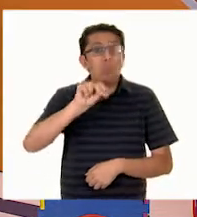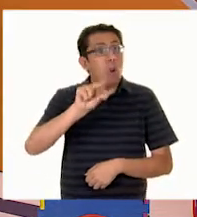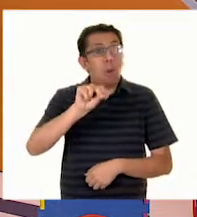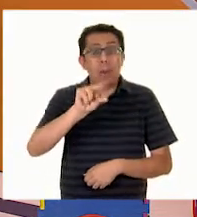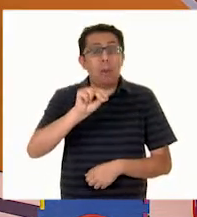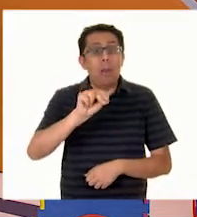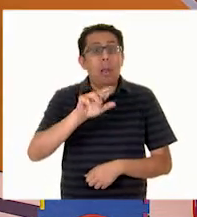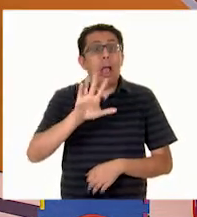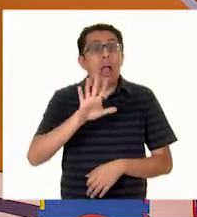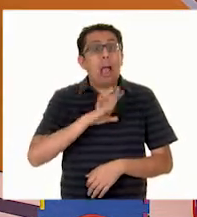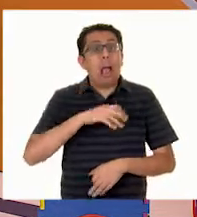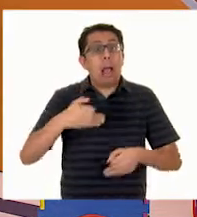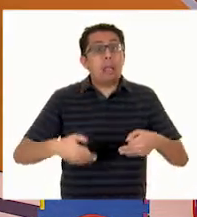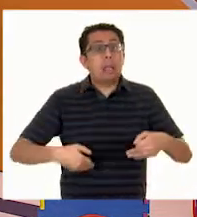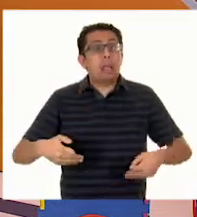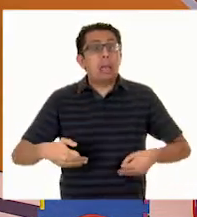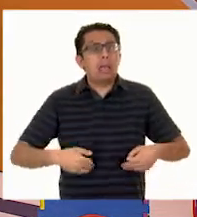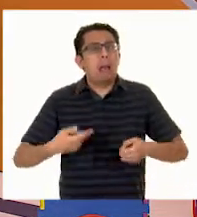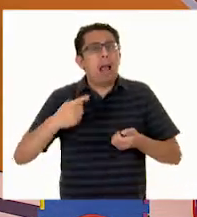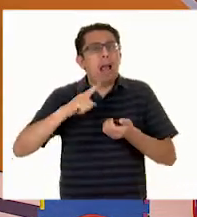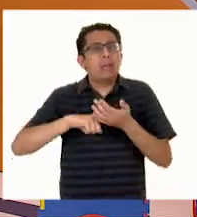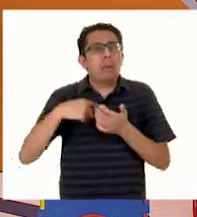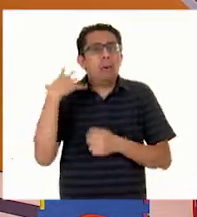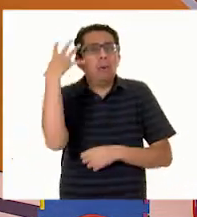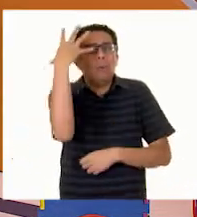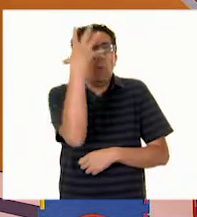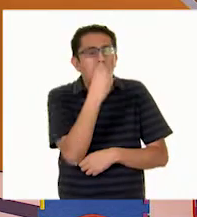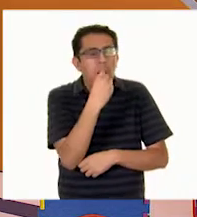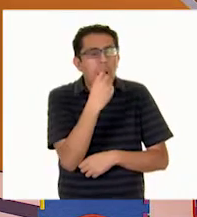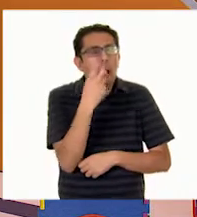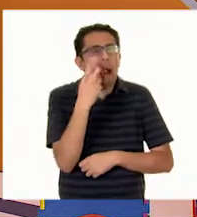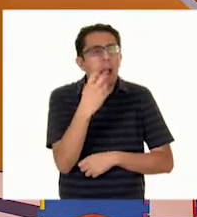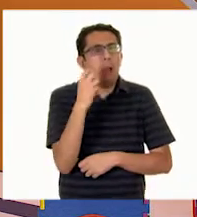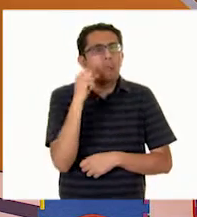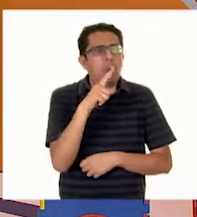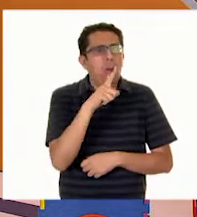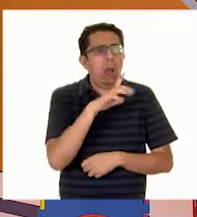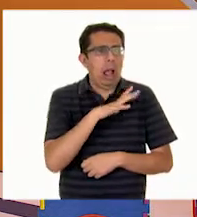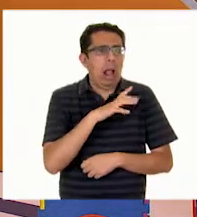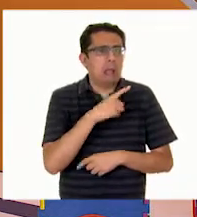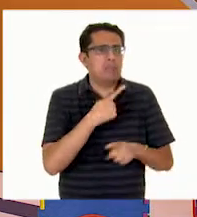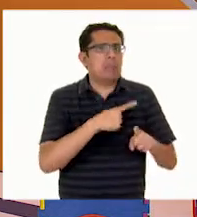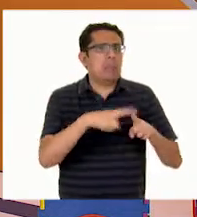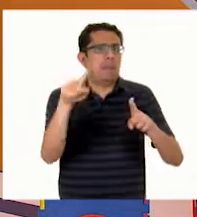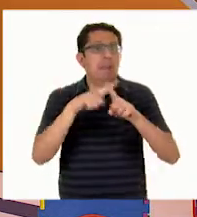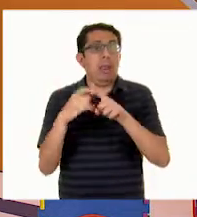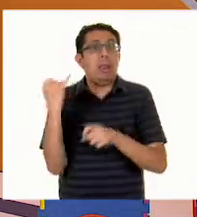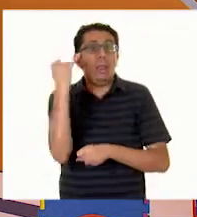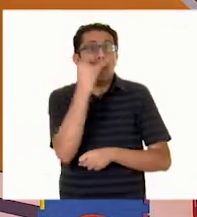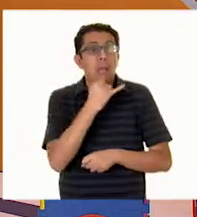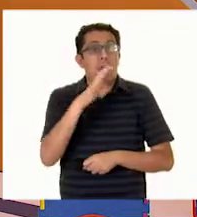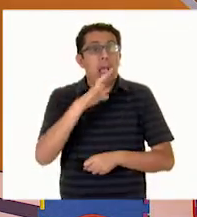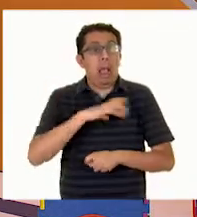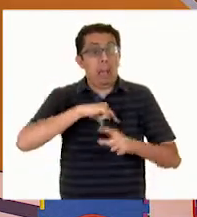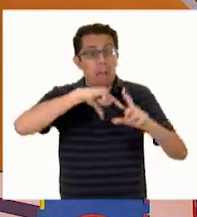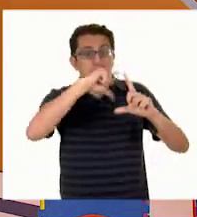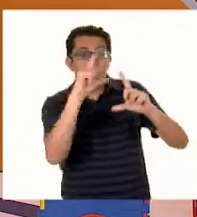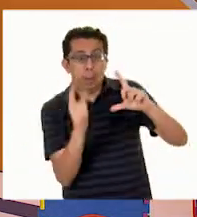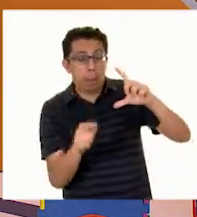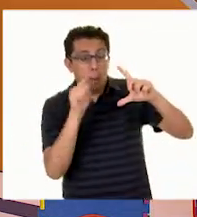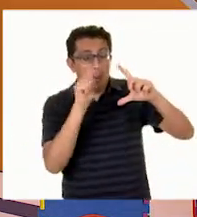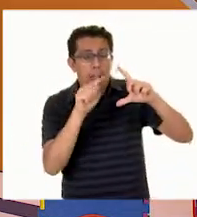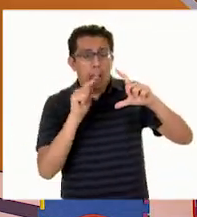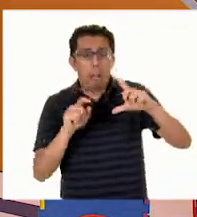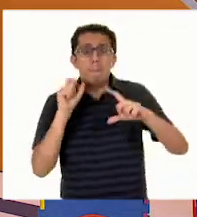porque el teatro, que es la Casa de la Belleza, abraza la belleza de todas las lenguas que tenemos en México y, bueno, también